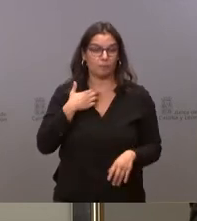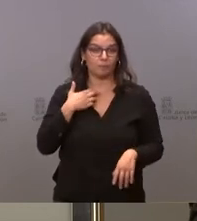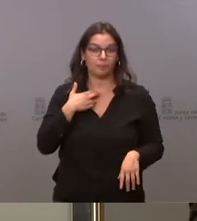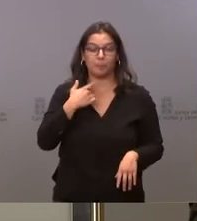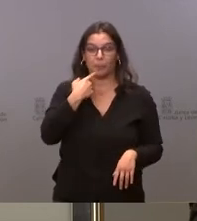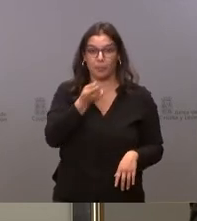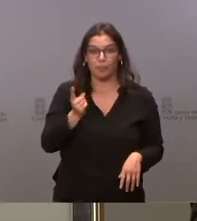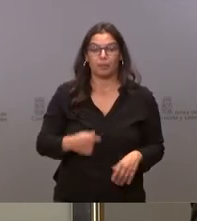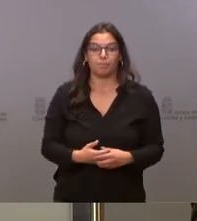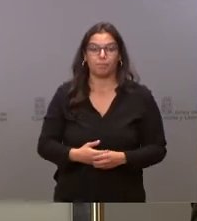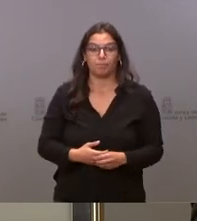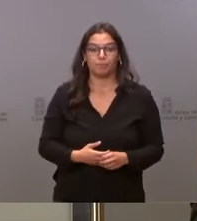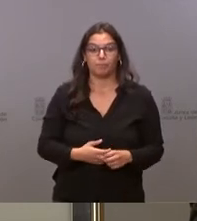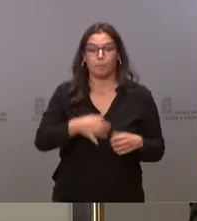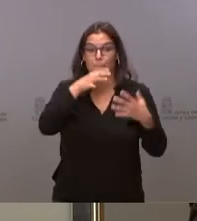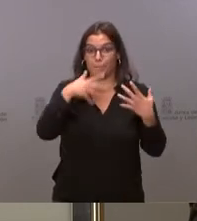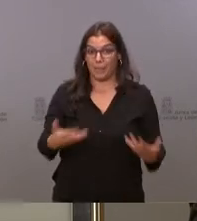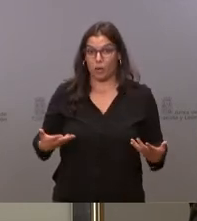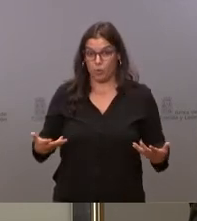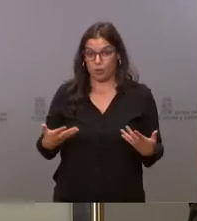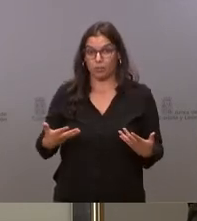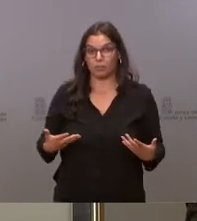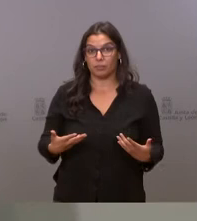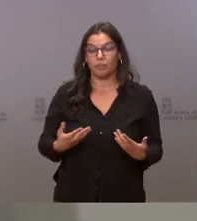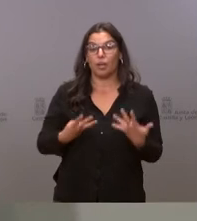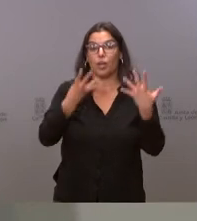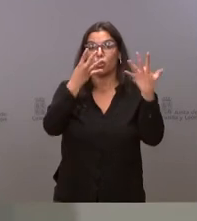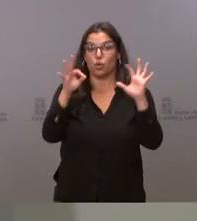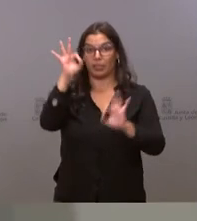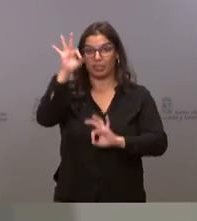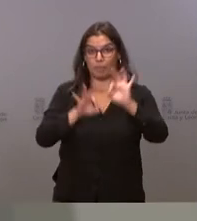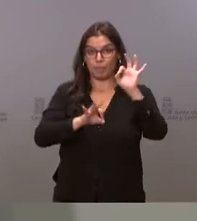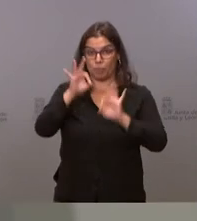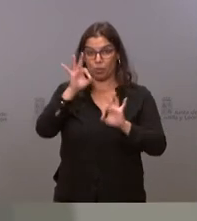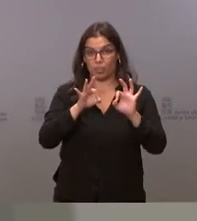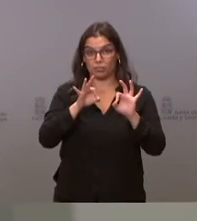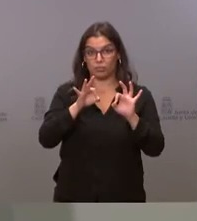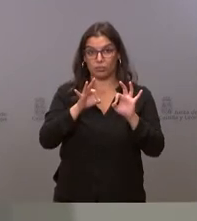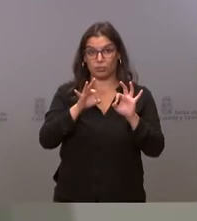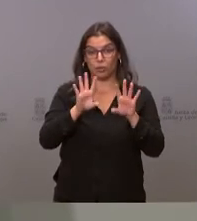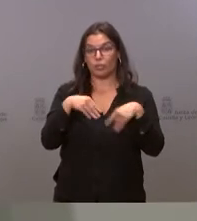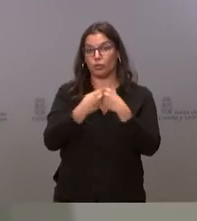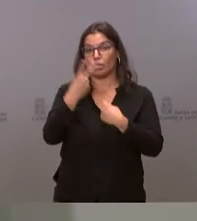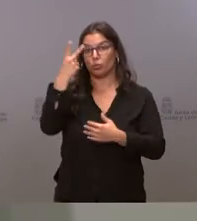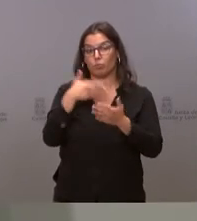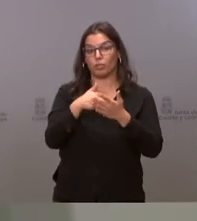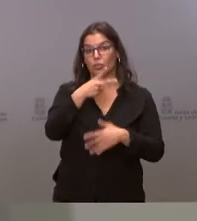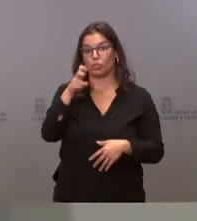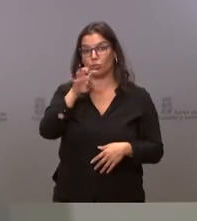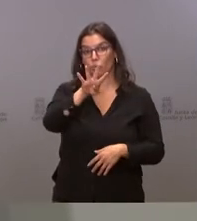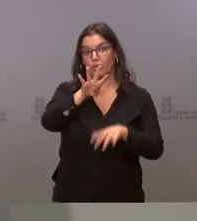decirles que a día de hoy más del 90% de los 2.248